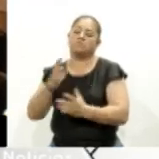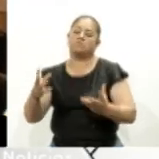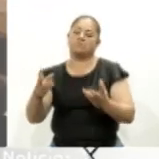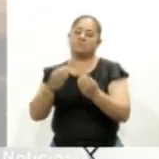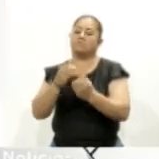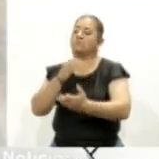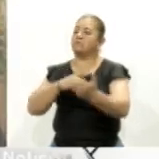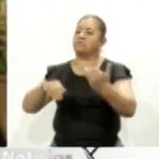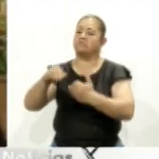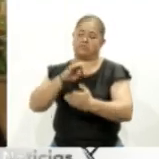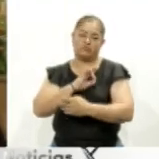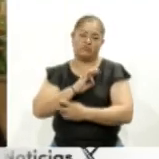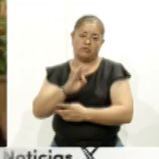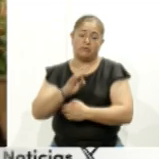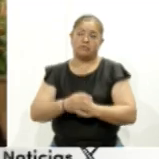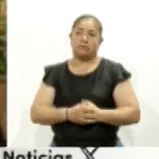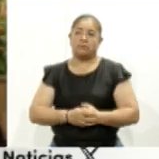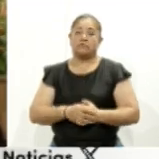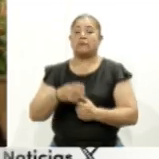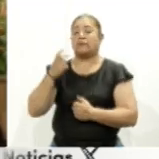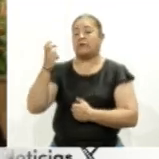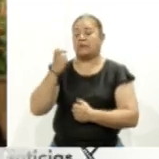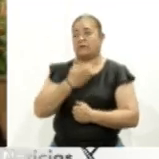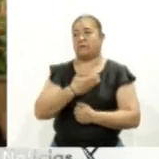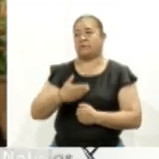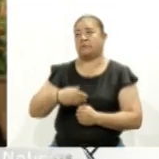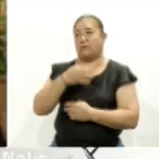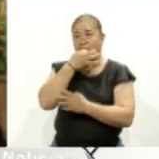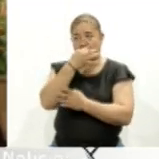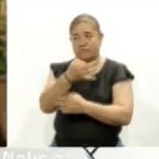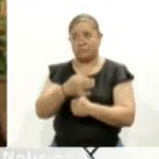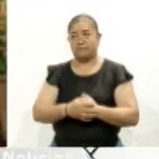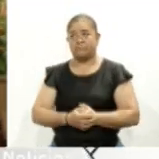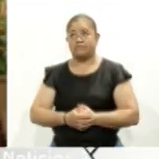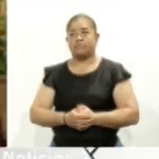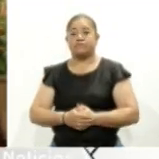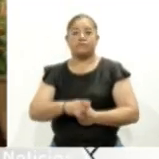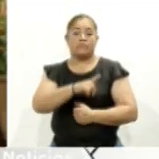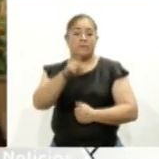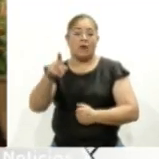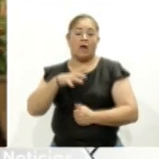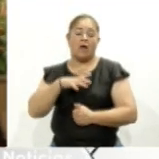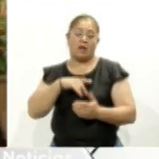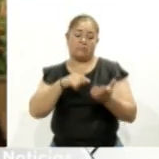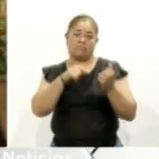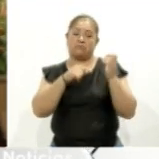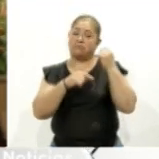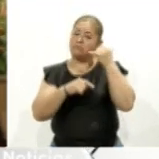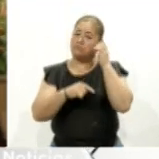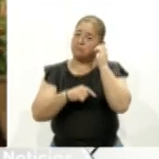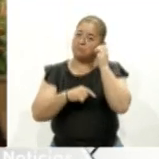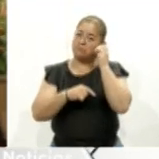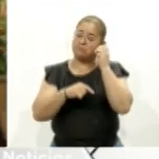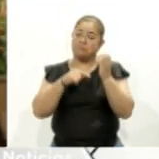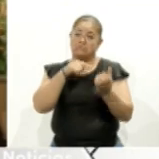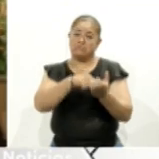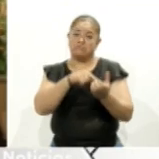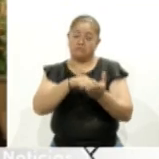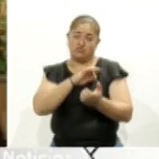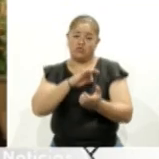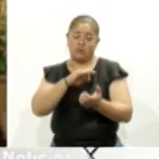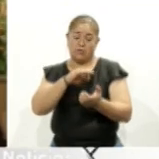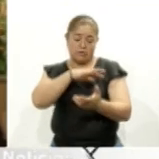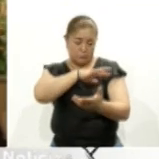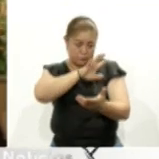con la sociedad. Hoy ustedes tienen a través del poder, precisamente de un teléfono, hacer solicitudes de información o consultar, pero